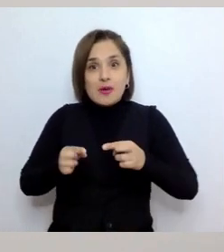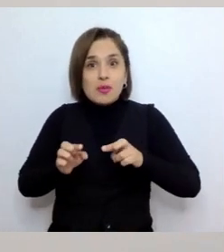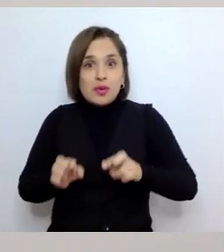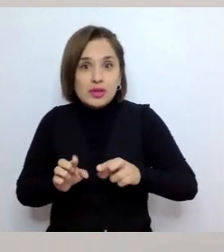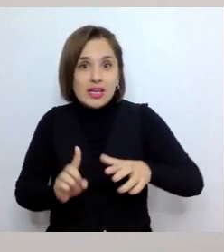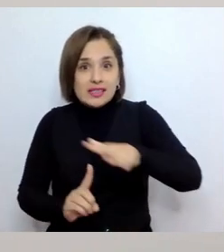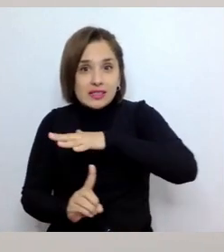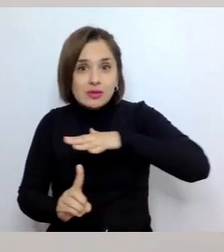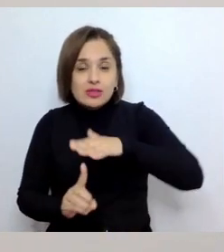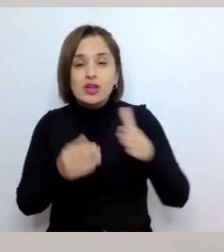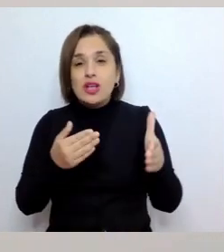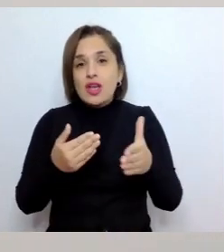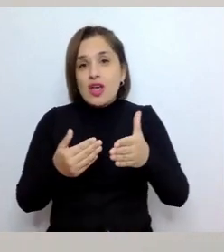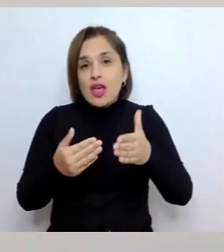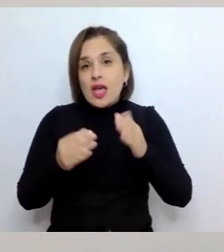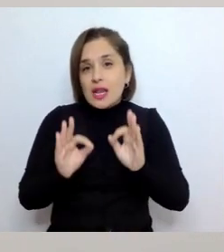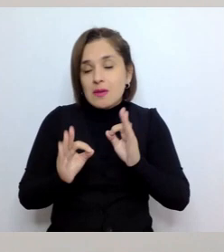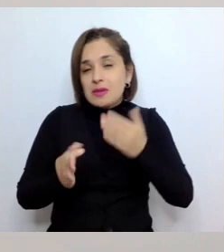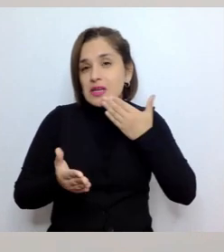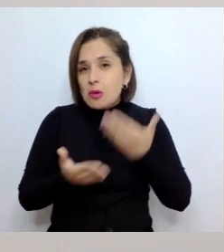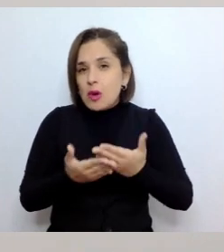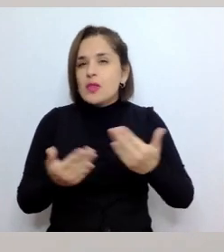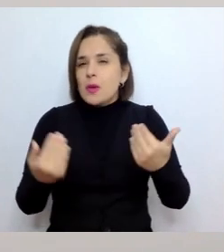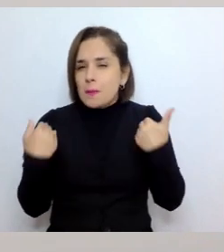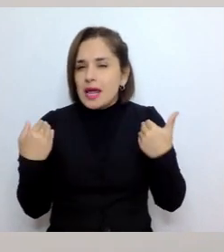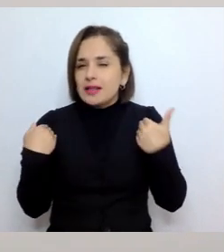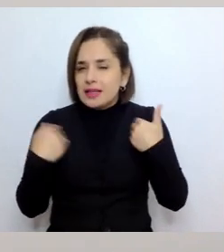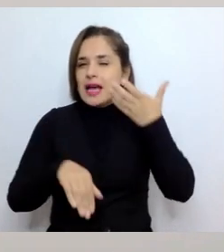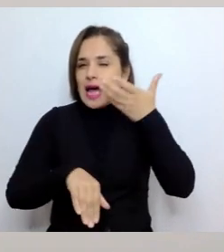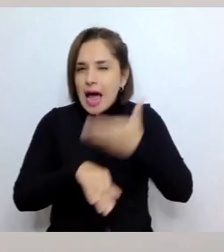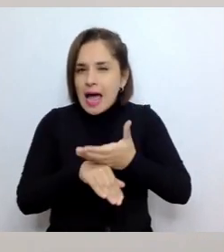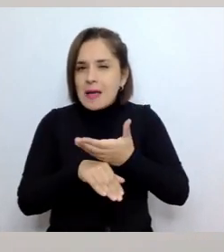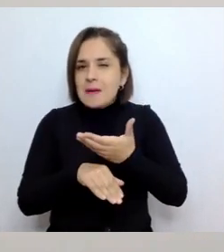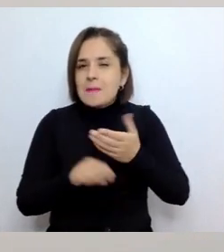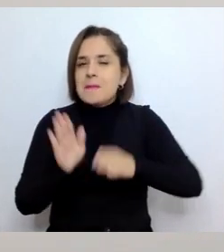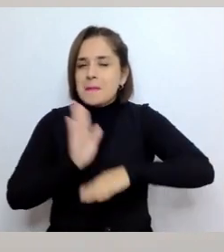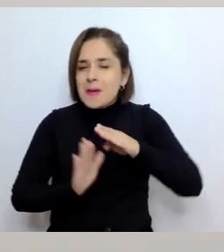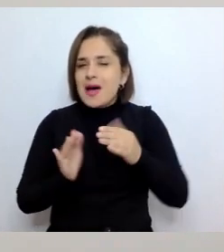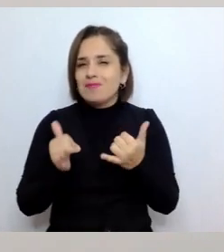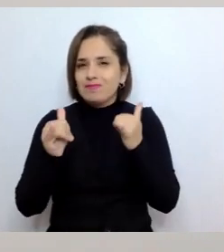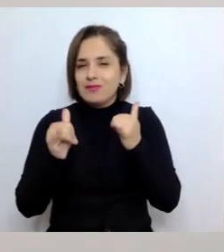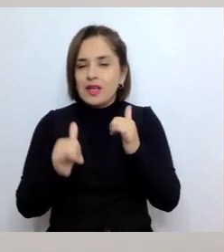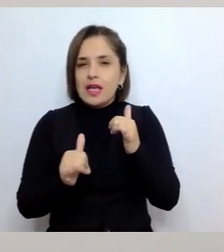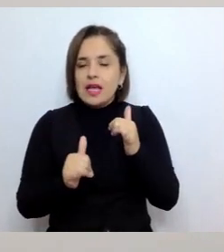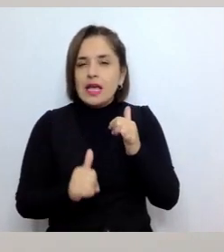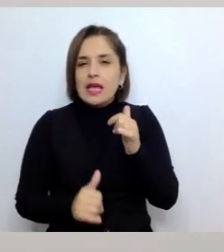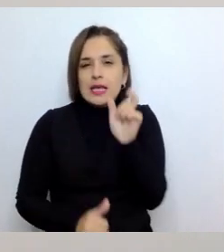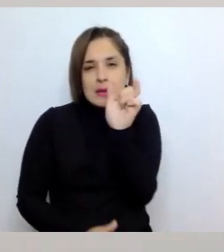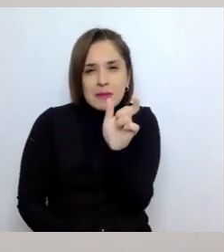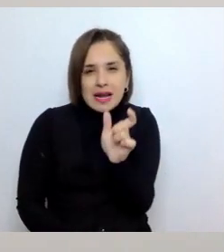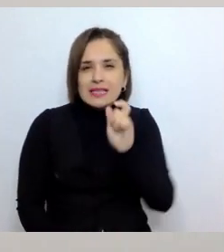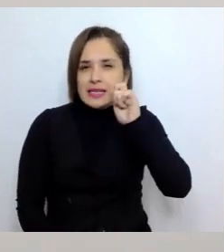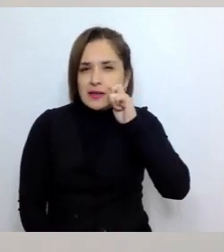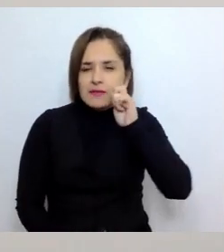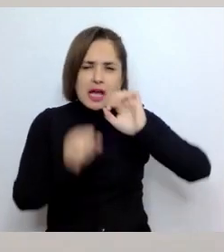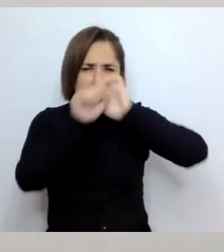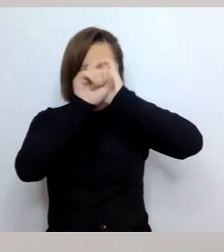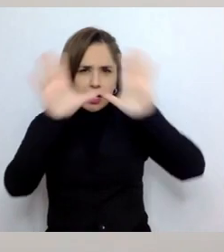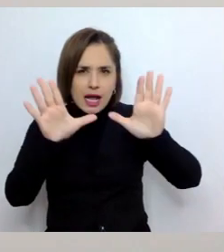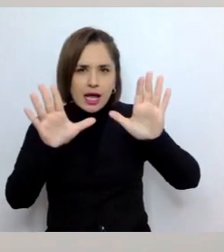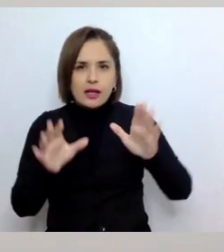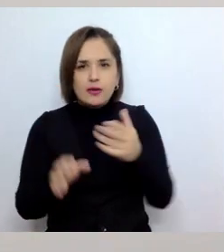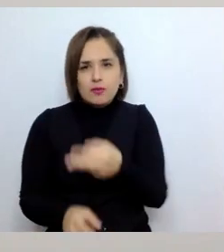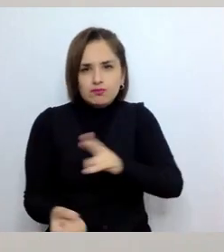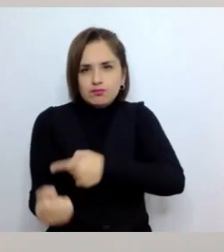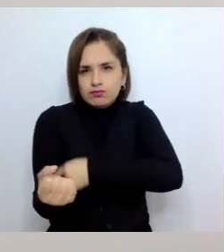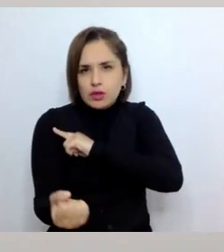mucho este tipo de instancias, sobre todo cuando se dan con harto ejercicio de práctica, lo hacen mucho más entretenido y los conceptos súper claros